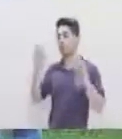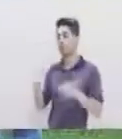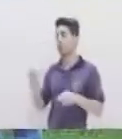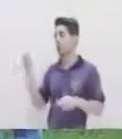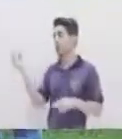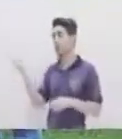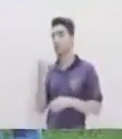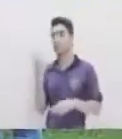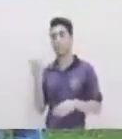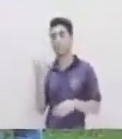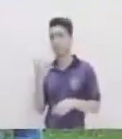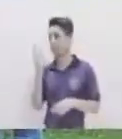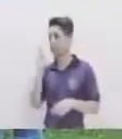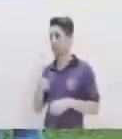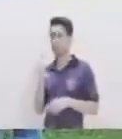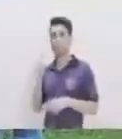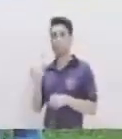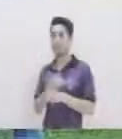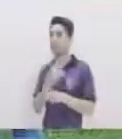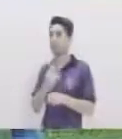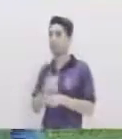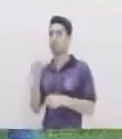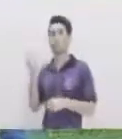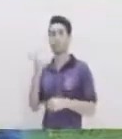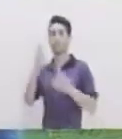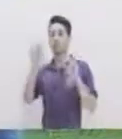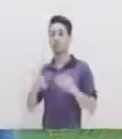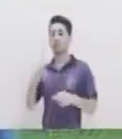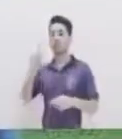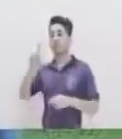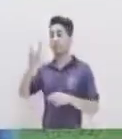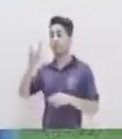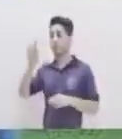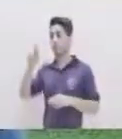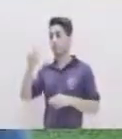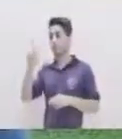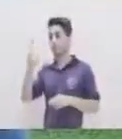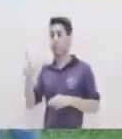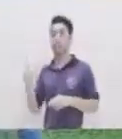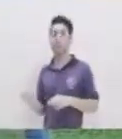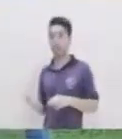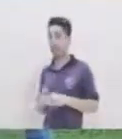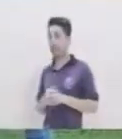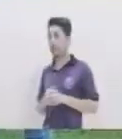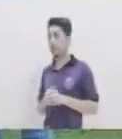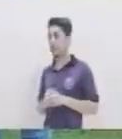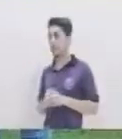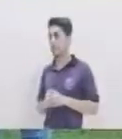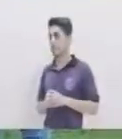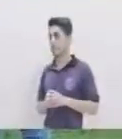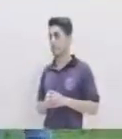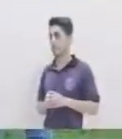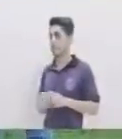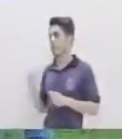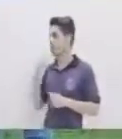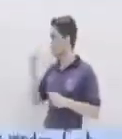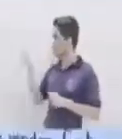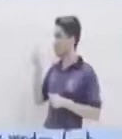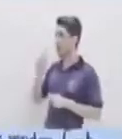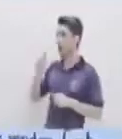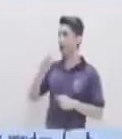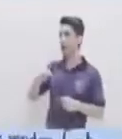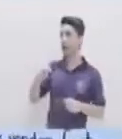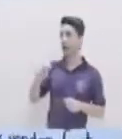se puede utilizar con la segunda persona Sí, porque no es como que nos demos órdenes a nosotros mismos ¿Verdad? Y tenemos acá esos ejemplos